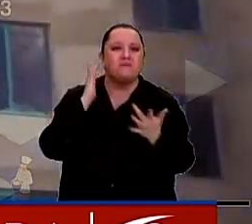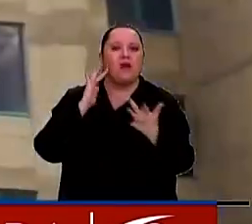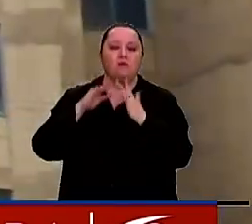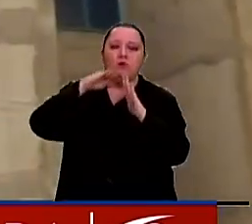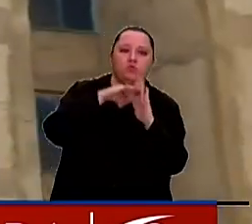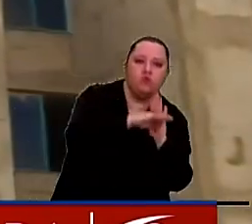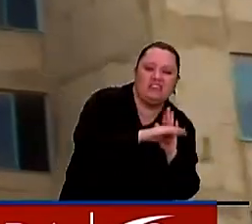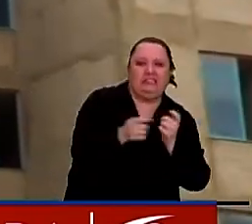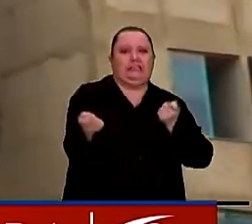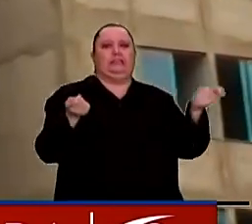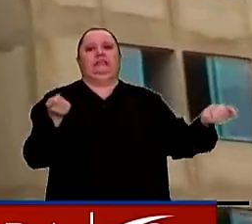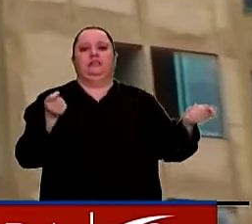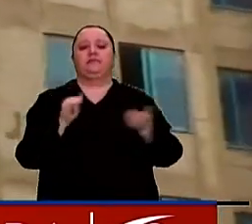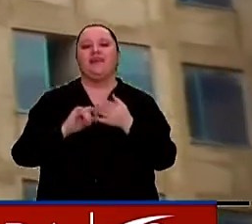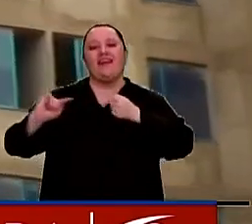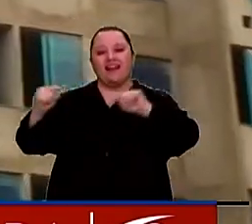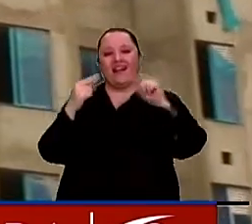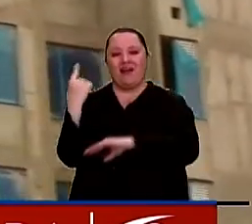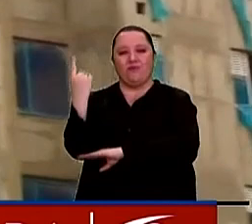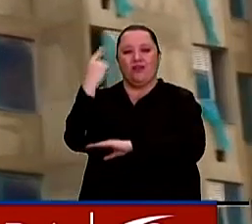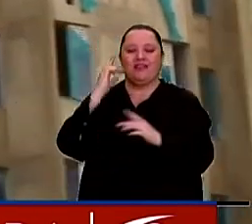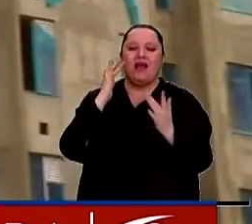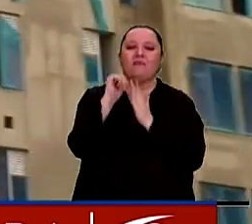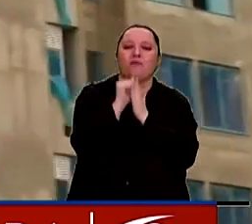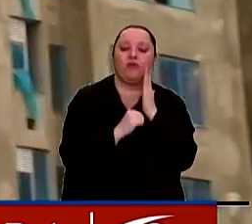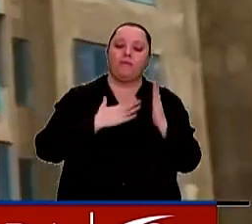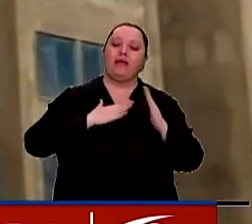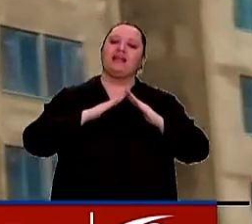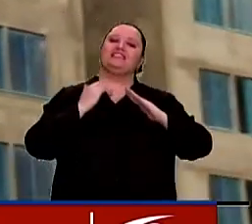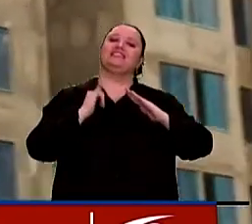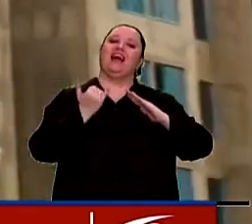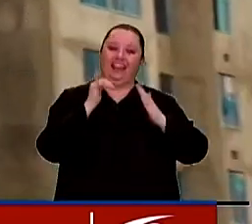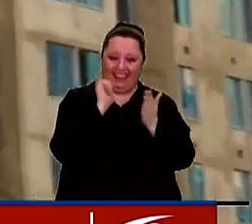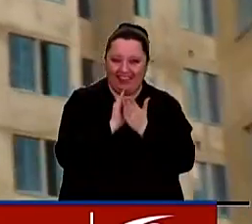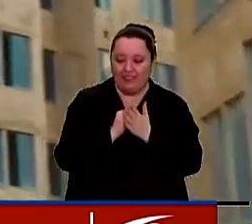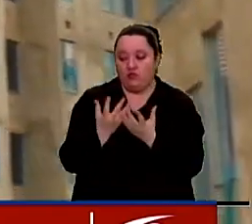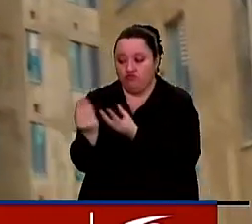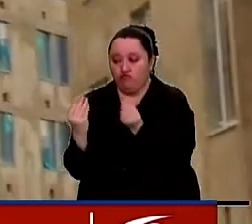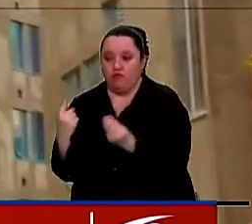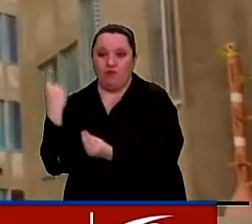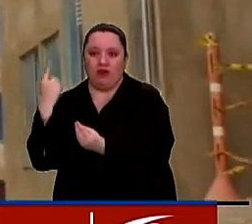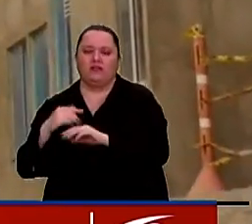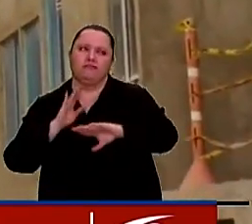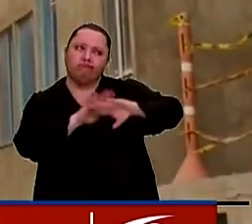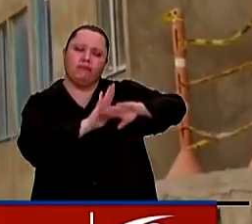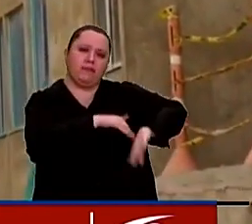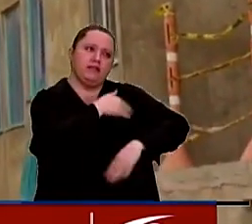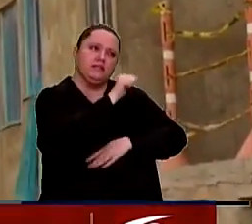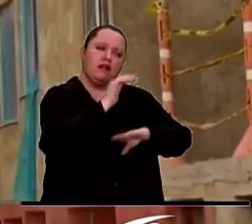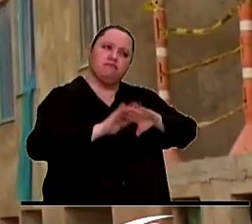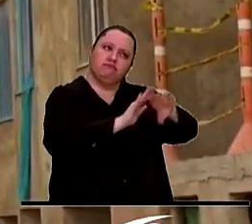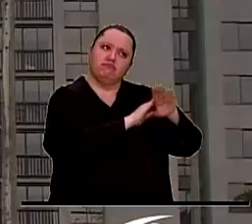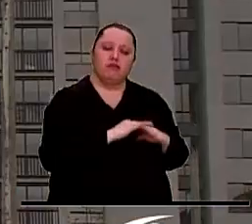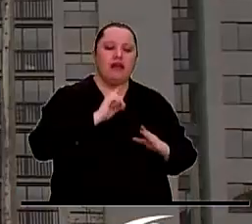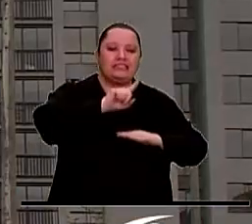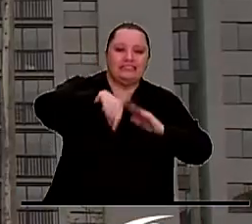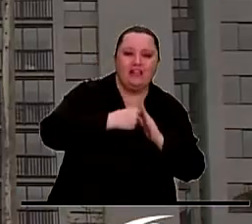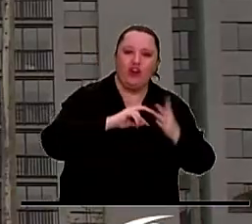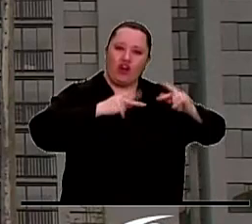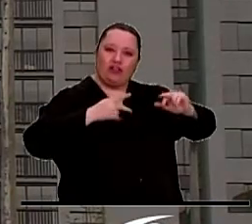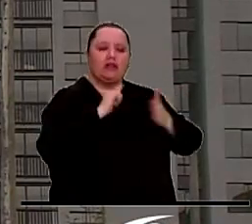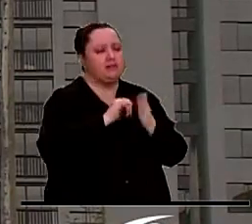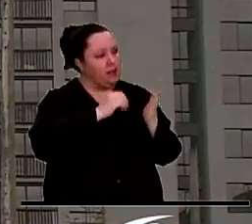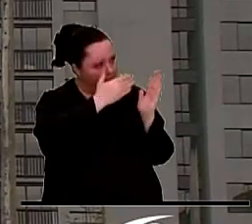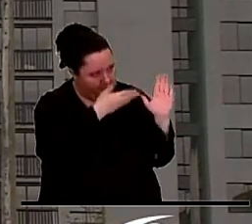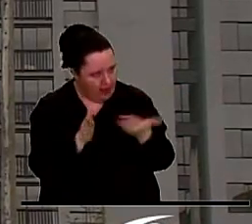caídas. En medio de un debate político sobre el programa de Mi Casa ya diferentes partidos le pidieron a la ministra que se active el plan contracíclico para